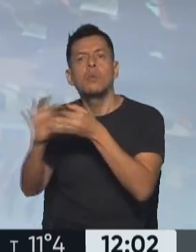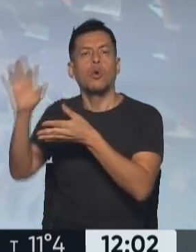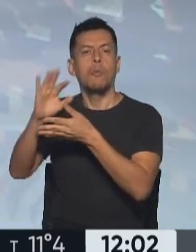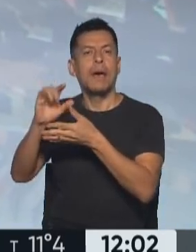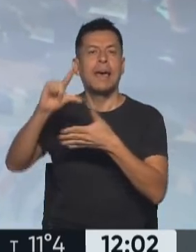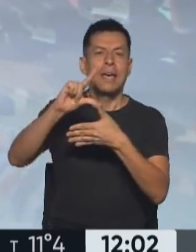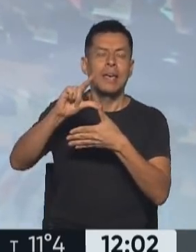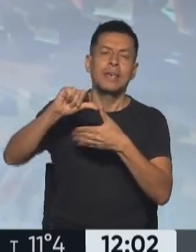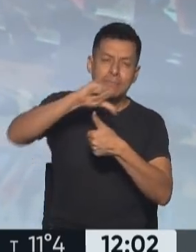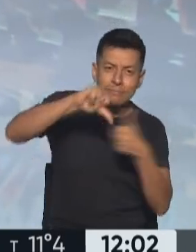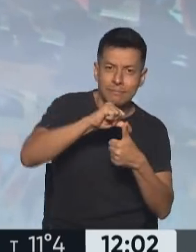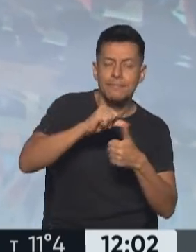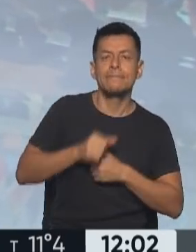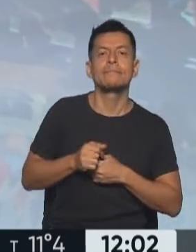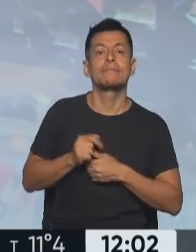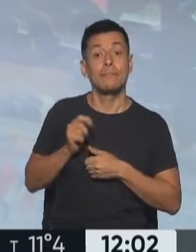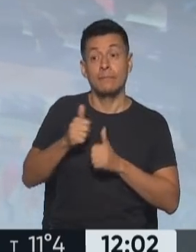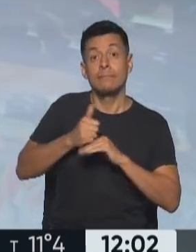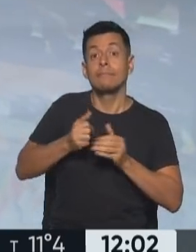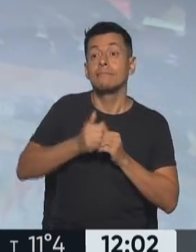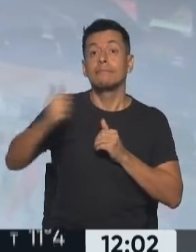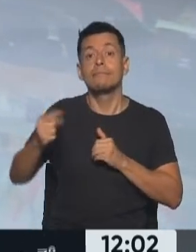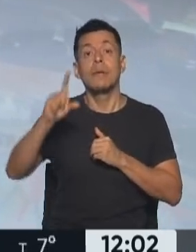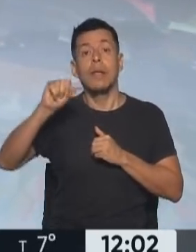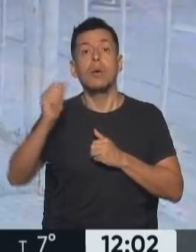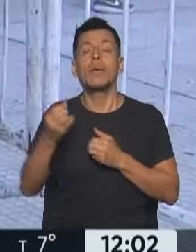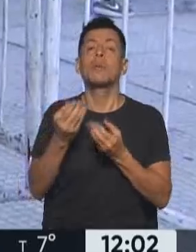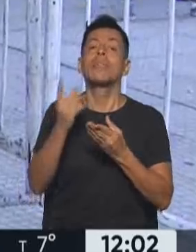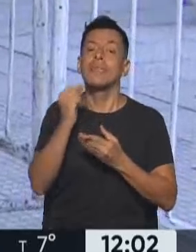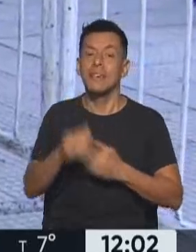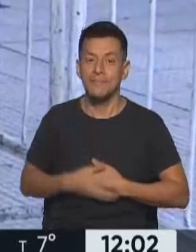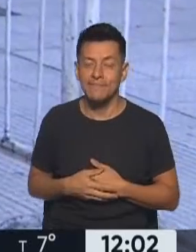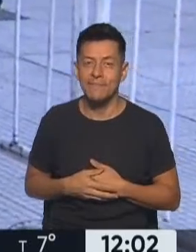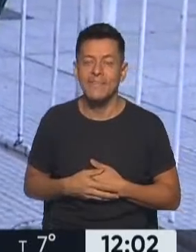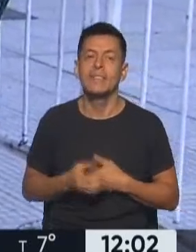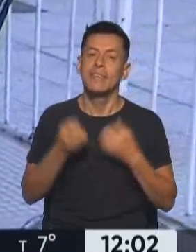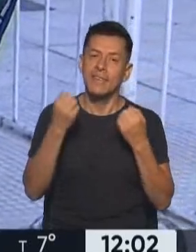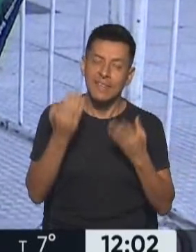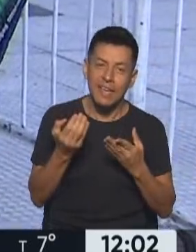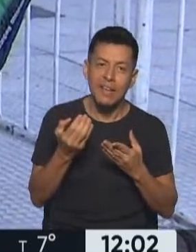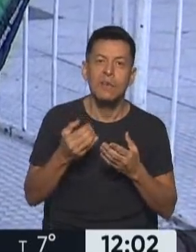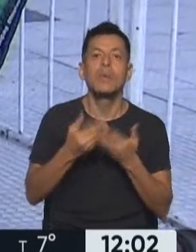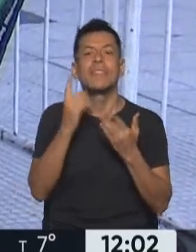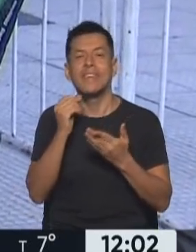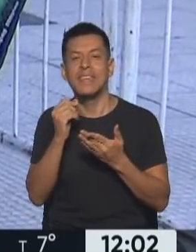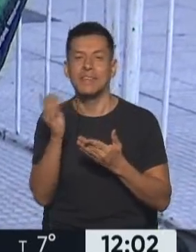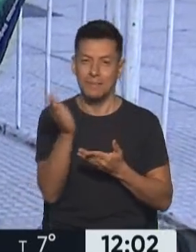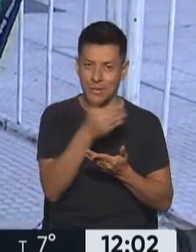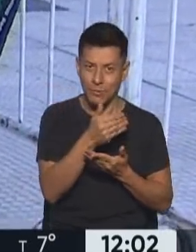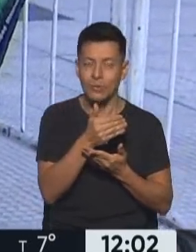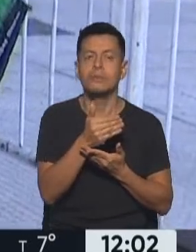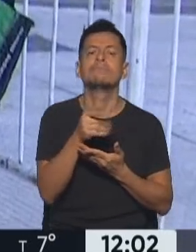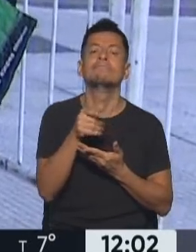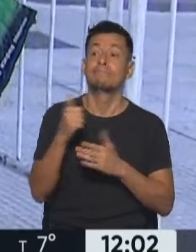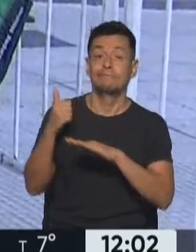y América Latina. Y nos vamos al móvil con Laura Maiocchi. Laura, buen mediodía. ¿Cómo les va? Buen mediodía, Verónica y Pablo. Acaba de